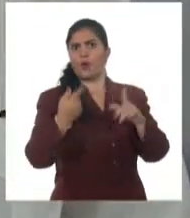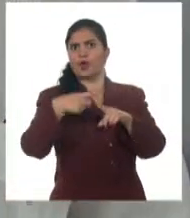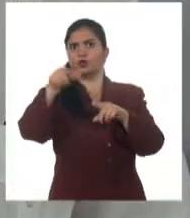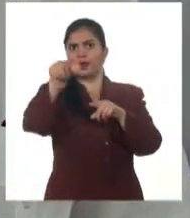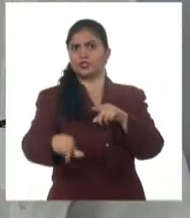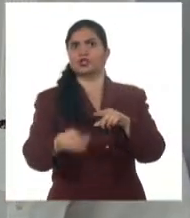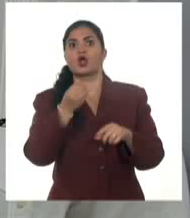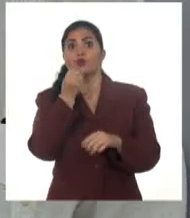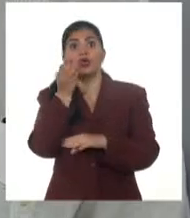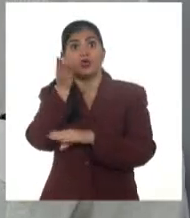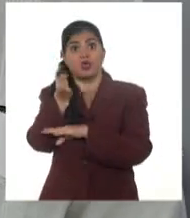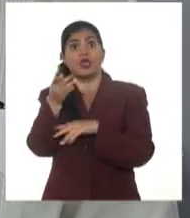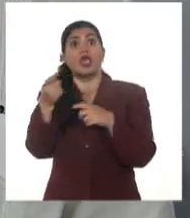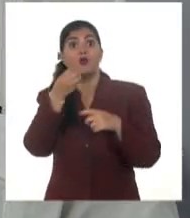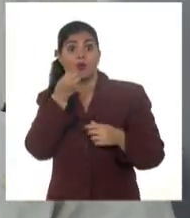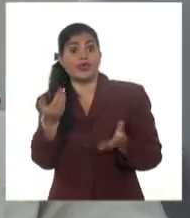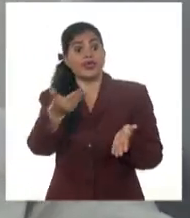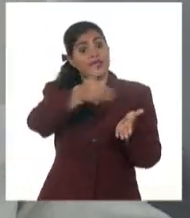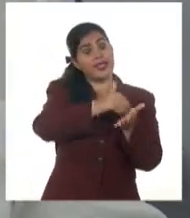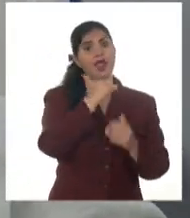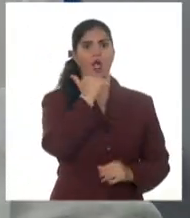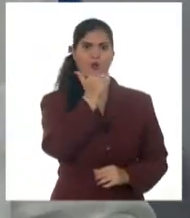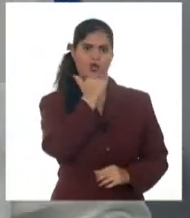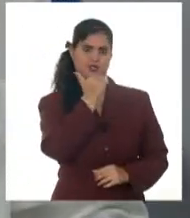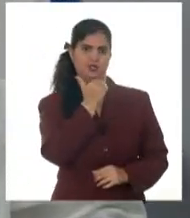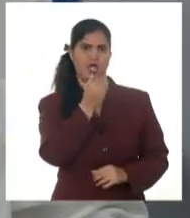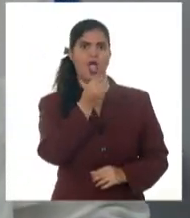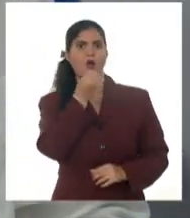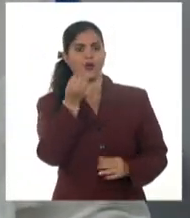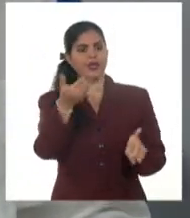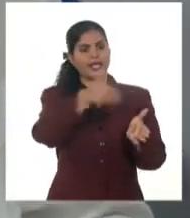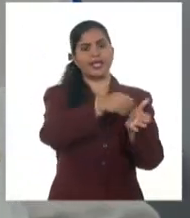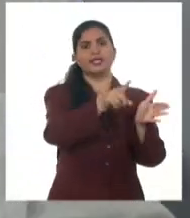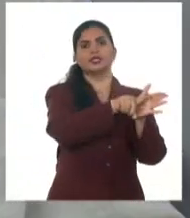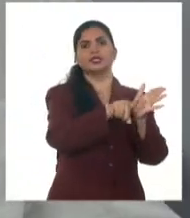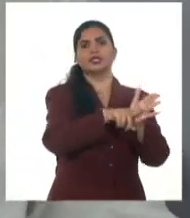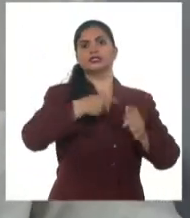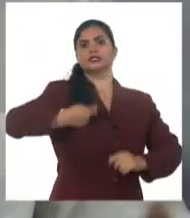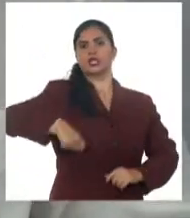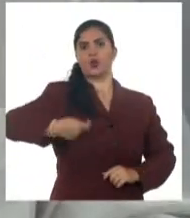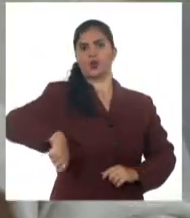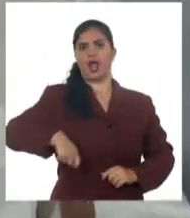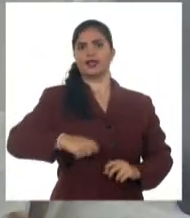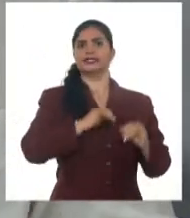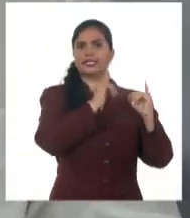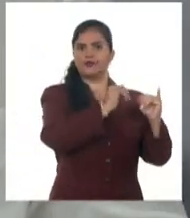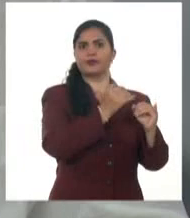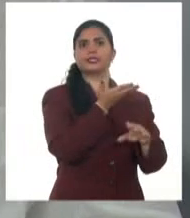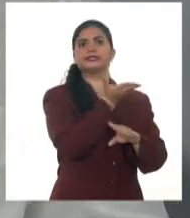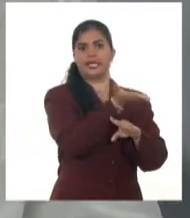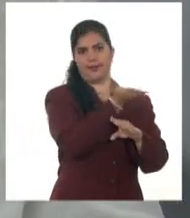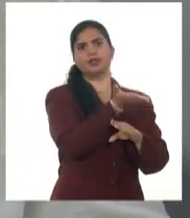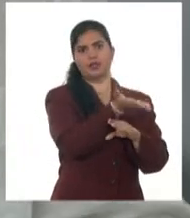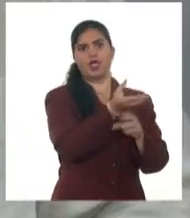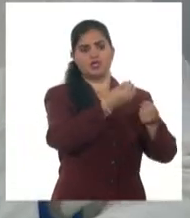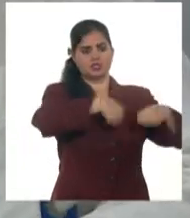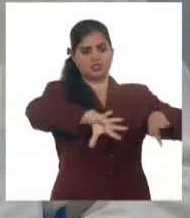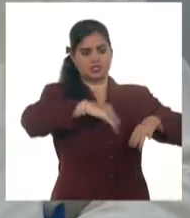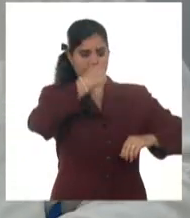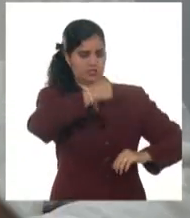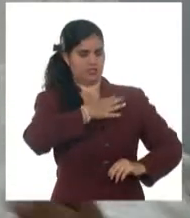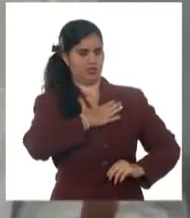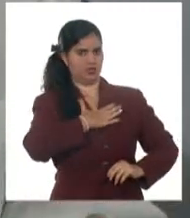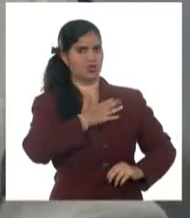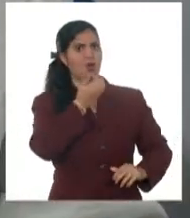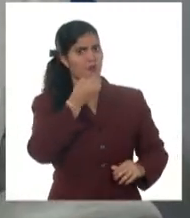solo a las instancias administrativas, pueden acudir a los tribunales a plantear sus demandas, a plantear su situación, y entonces